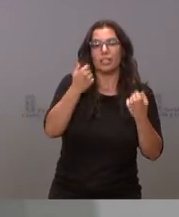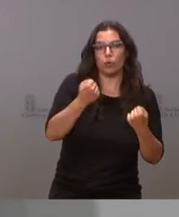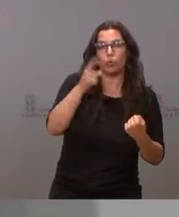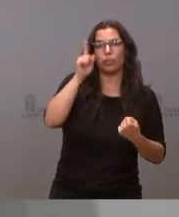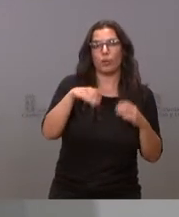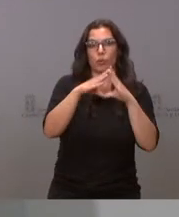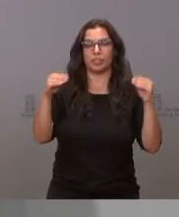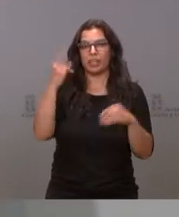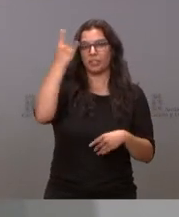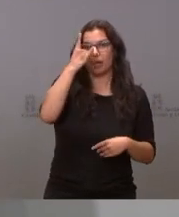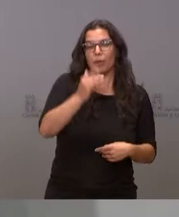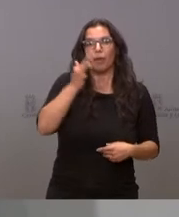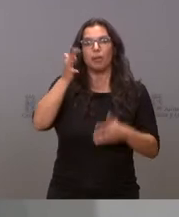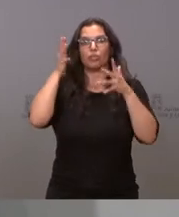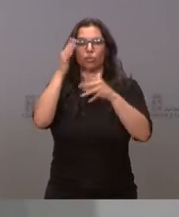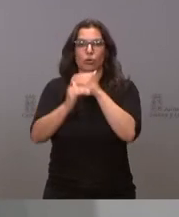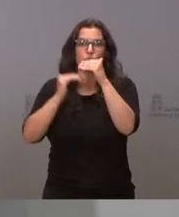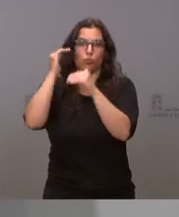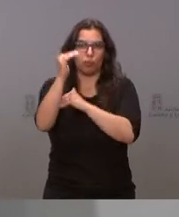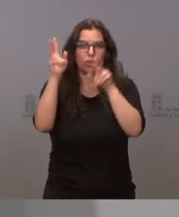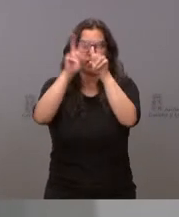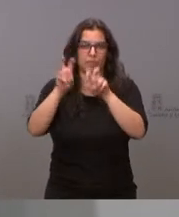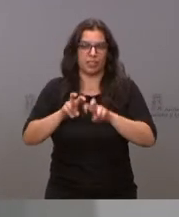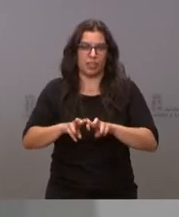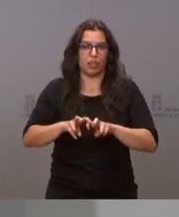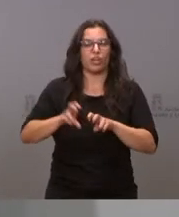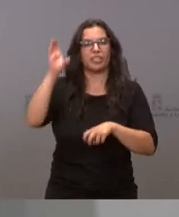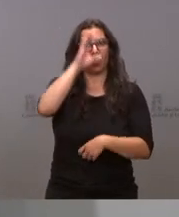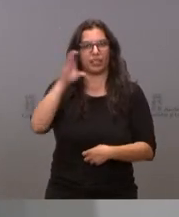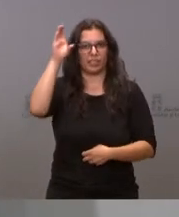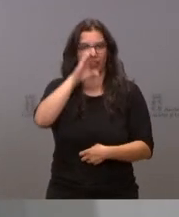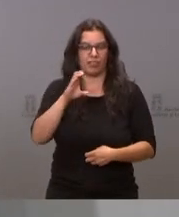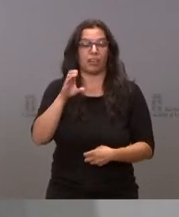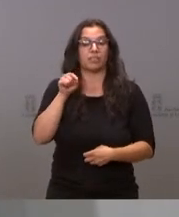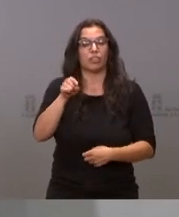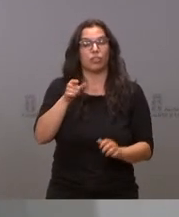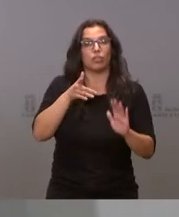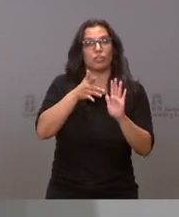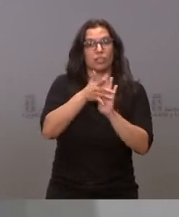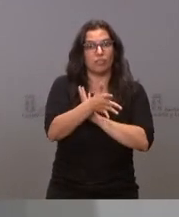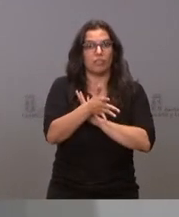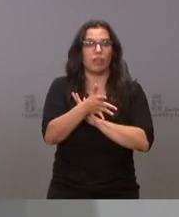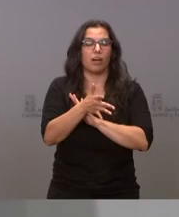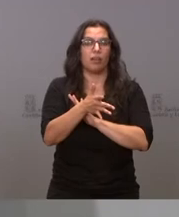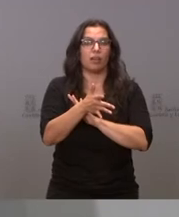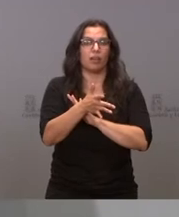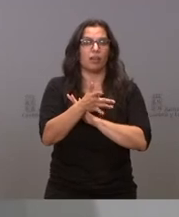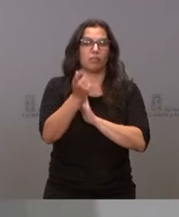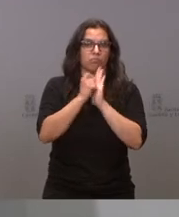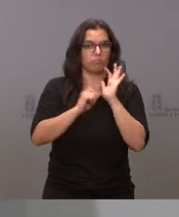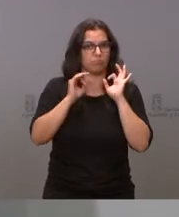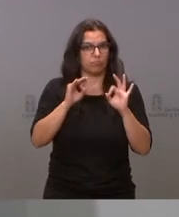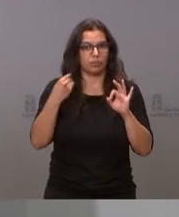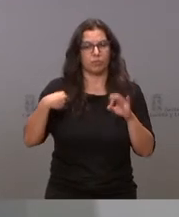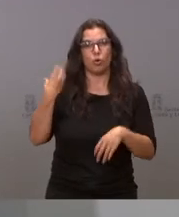y el Consejo Superior de Investigaciones Científicas. Es un trámite requerido por parte del